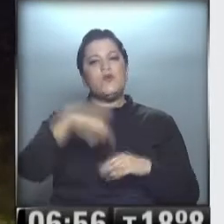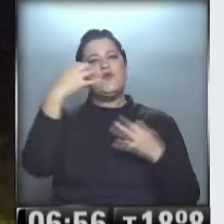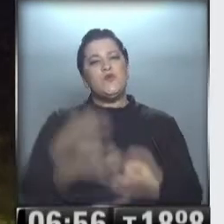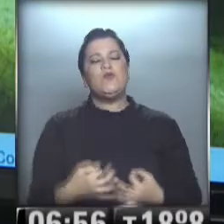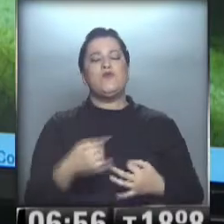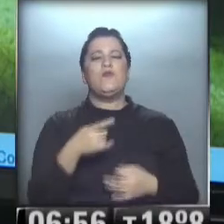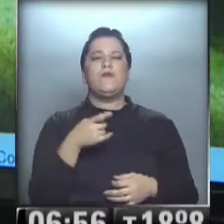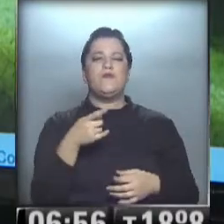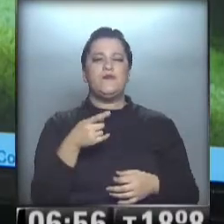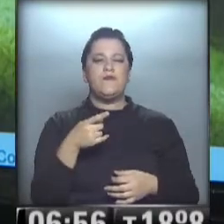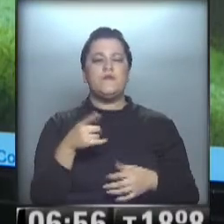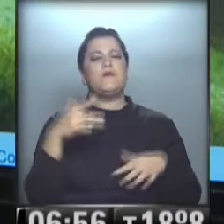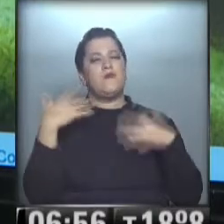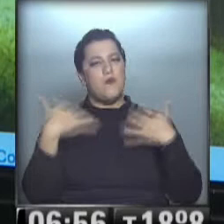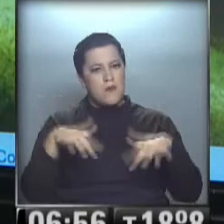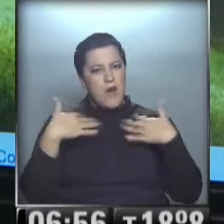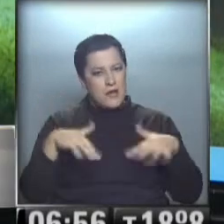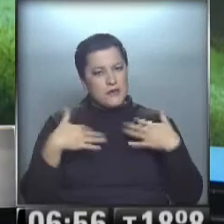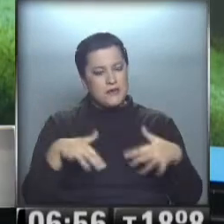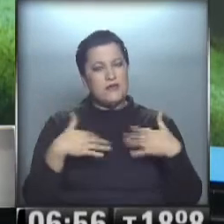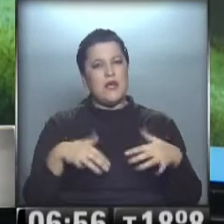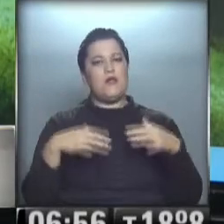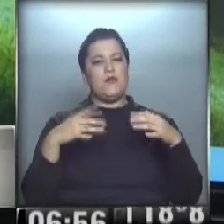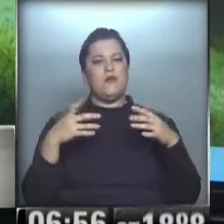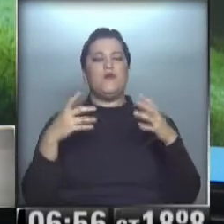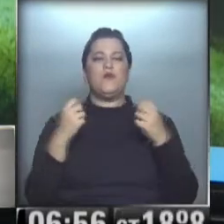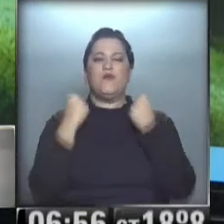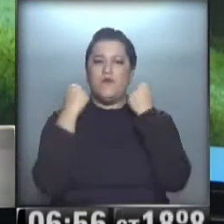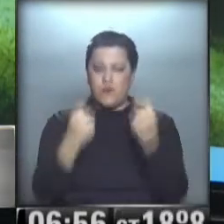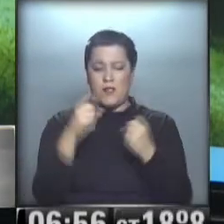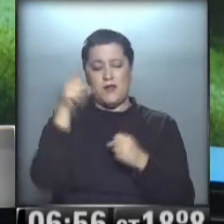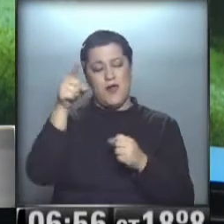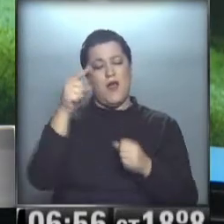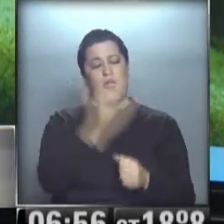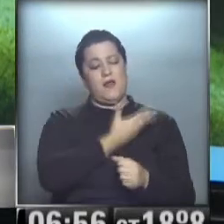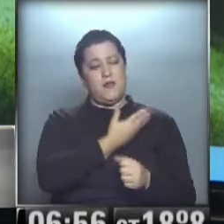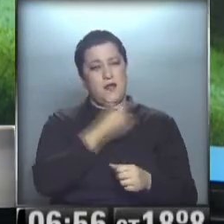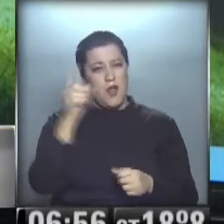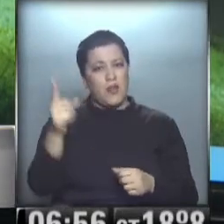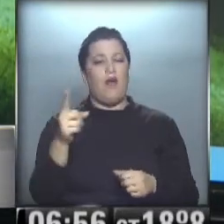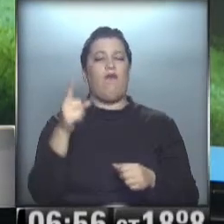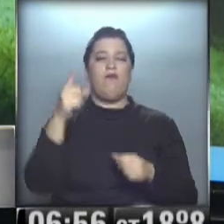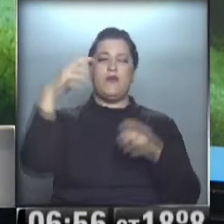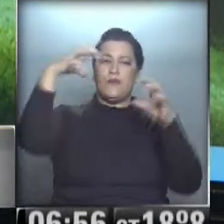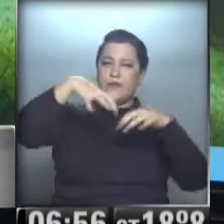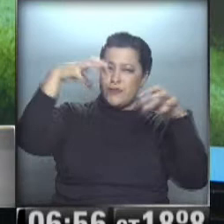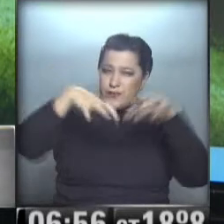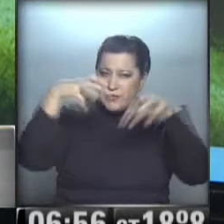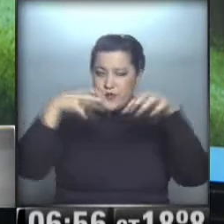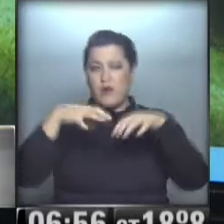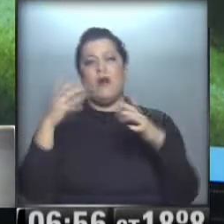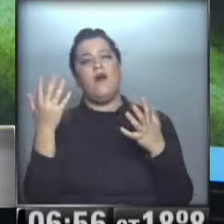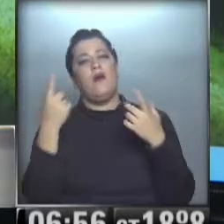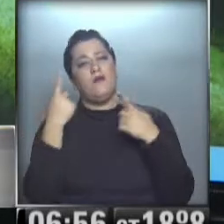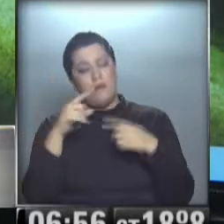niño, de bastante intensa fuerza, ¿no? Con una intensidad de moderado, aleve, pero originará